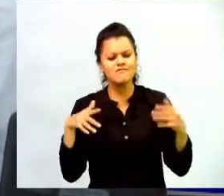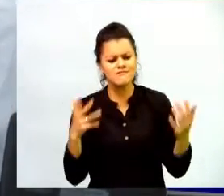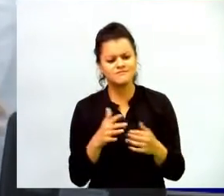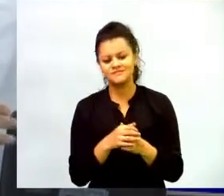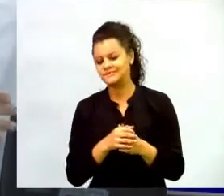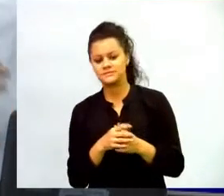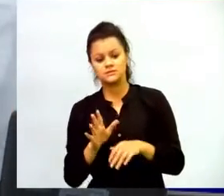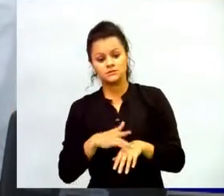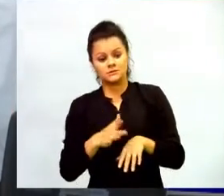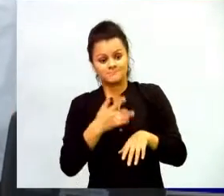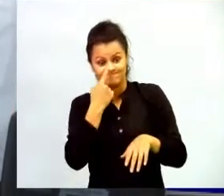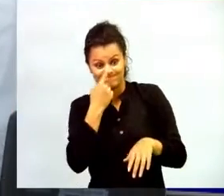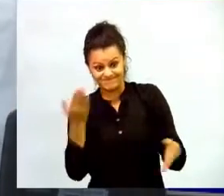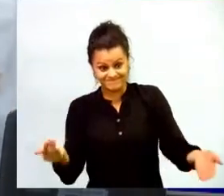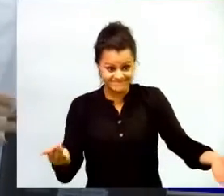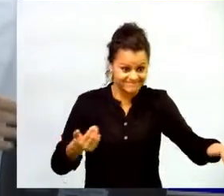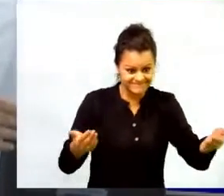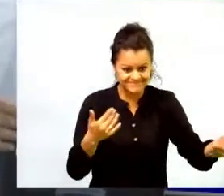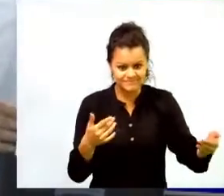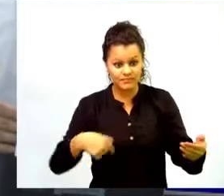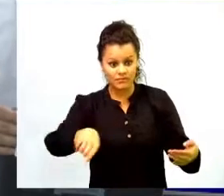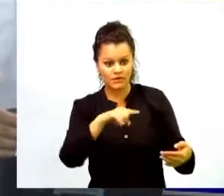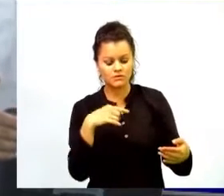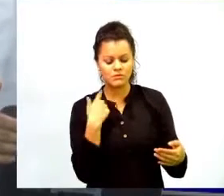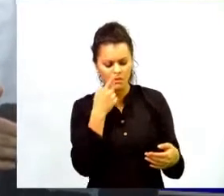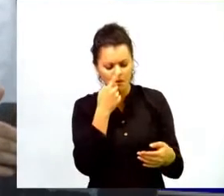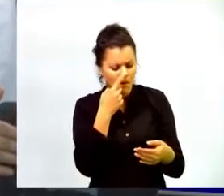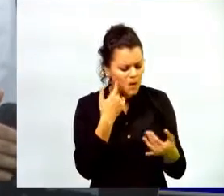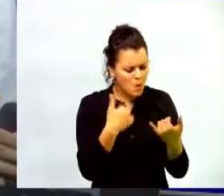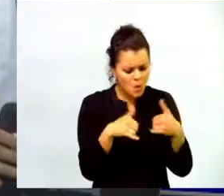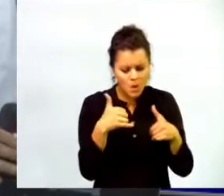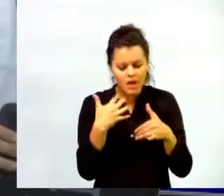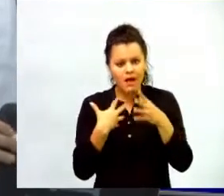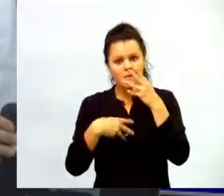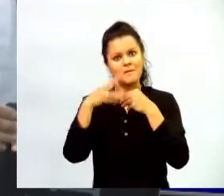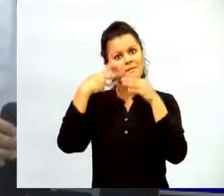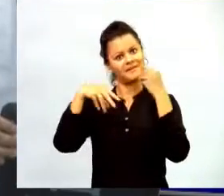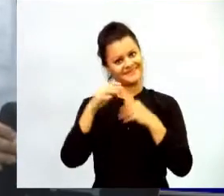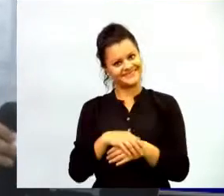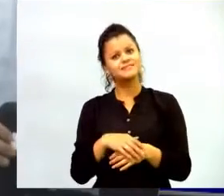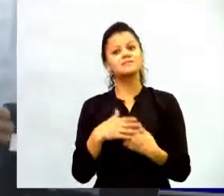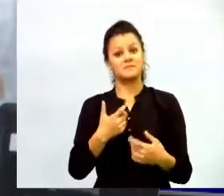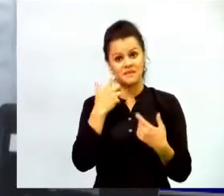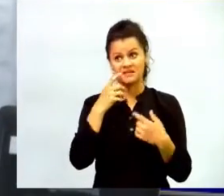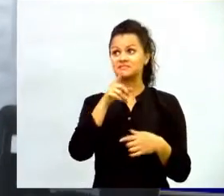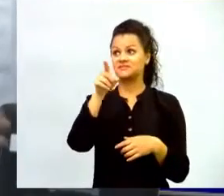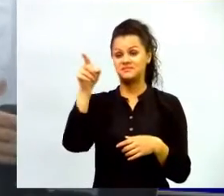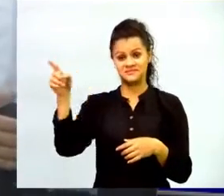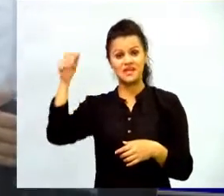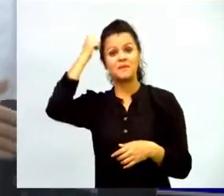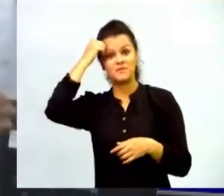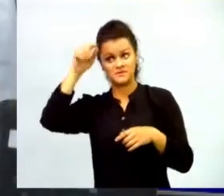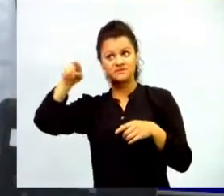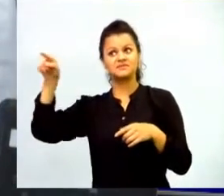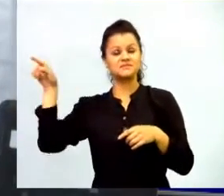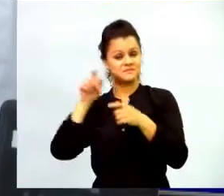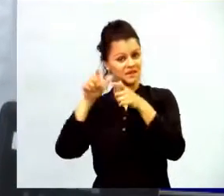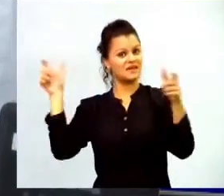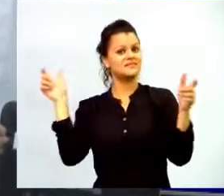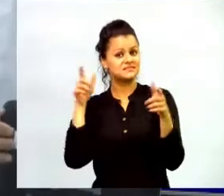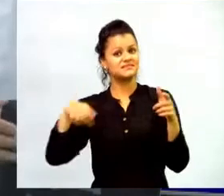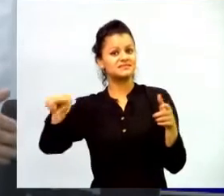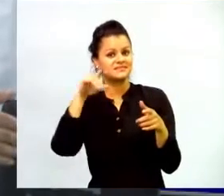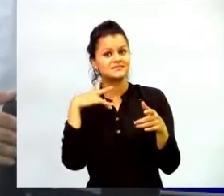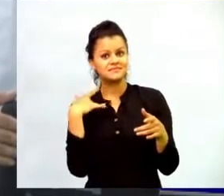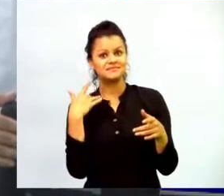curiosidad y como a través del juego ellos van aprendiendo y tenemos grandes ejemplos de profesores que ya han llamado esa